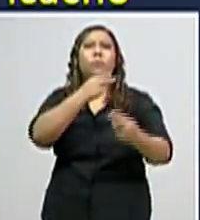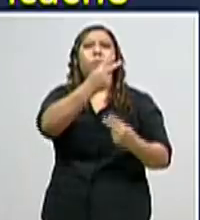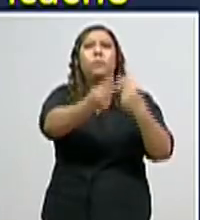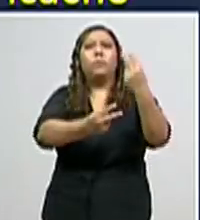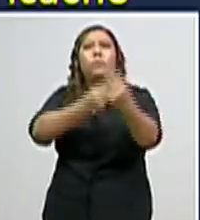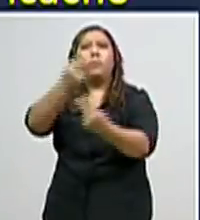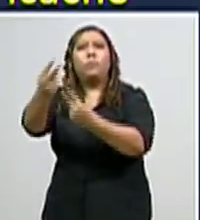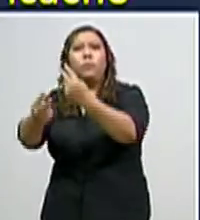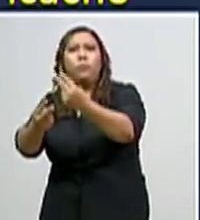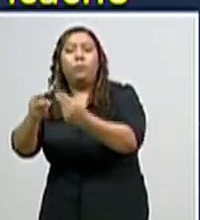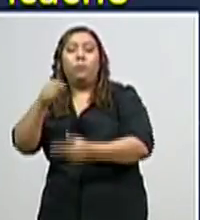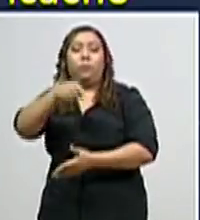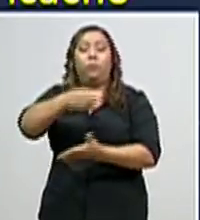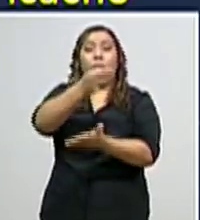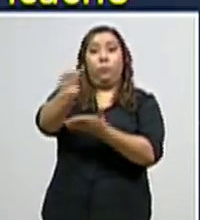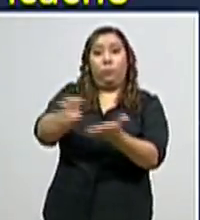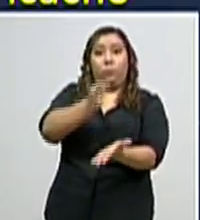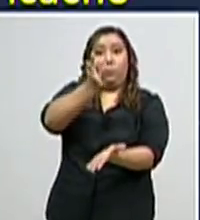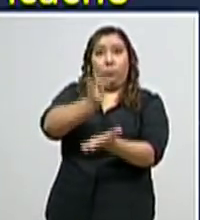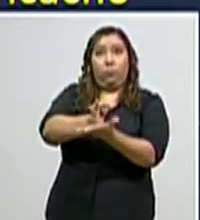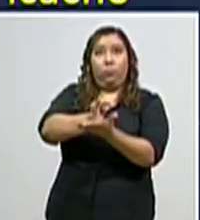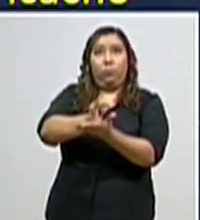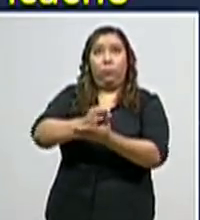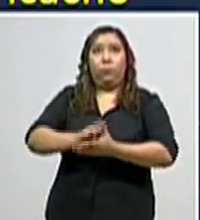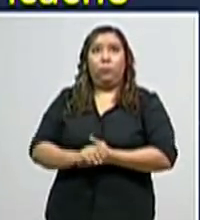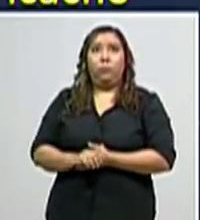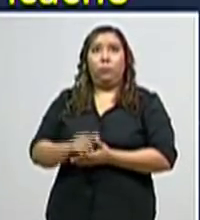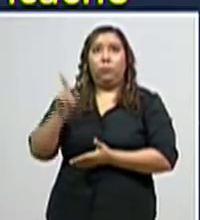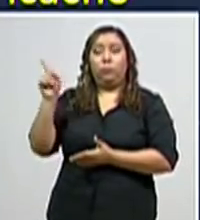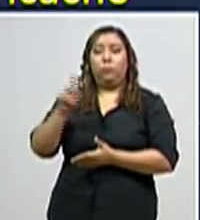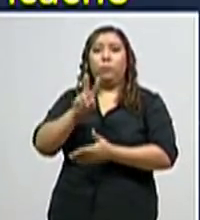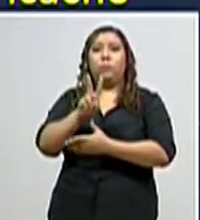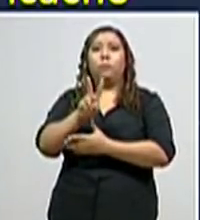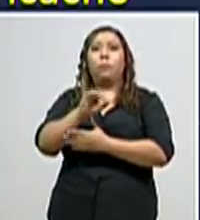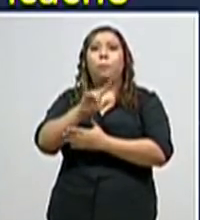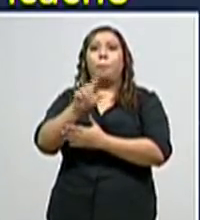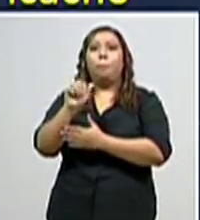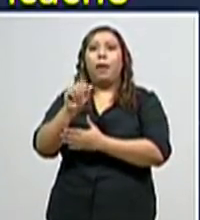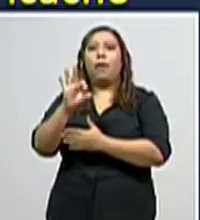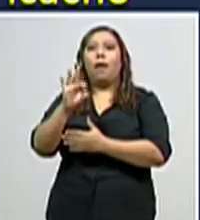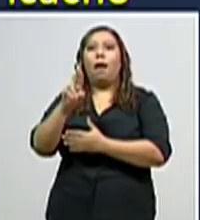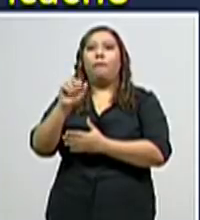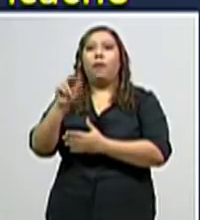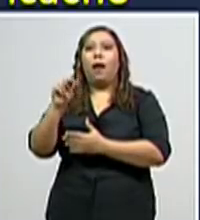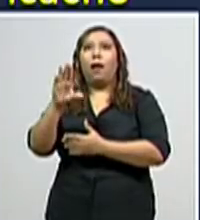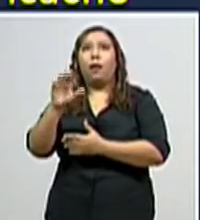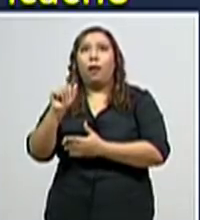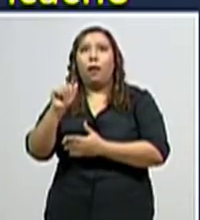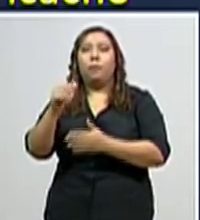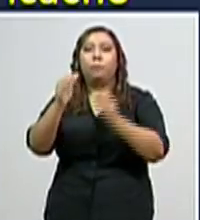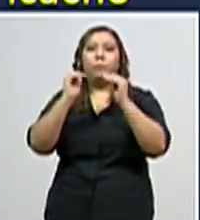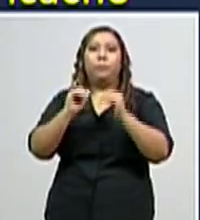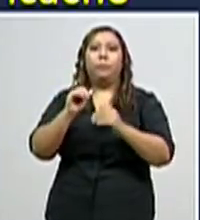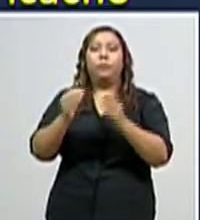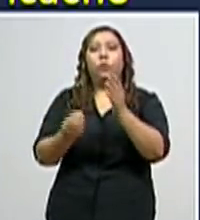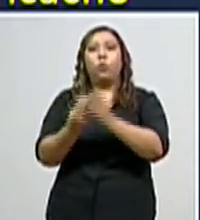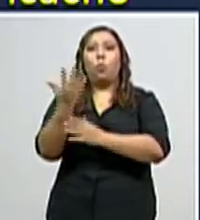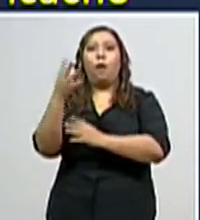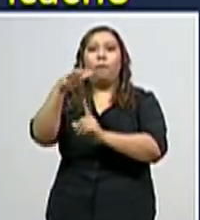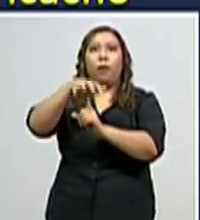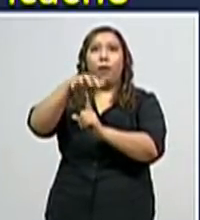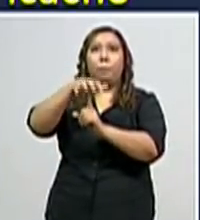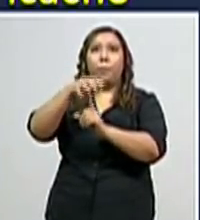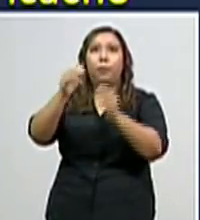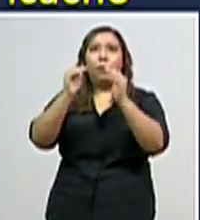colonias en el distrito central. Colonia Villafranca, sector 1 y 4. Colonia Nueva